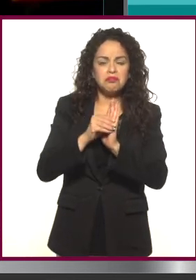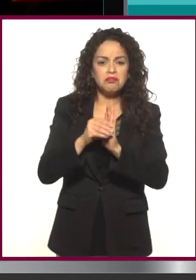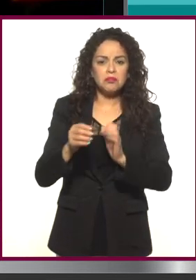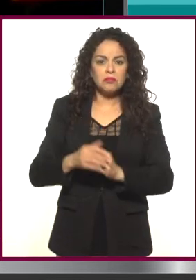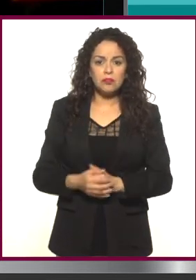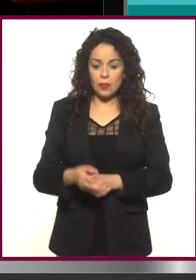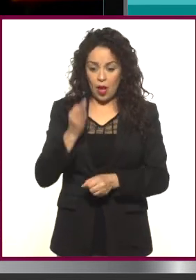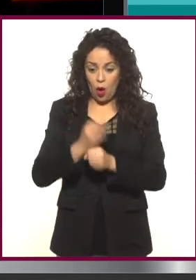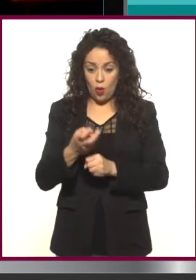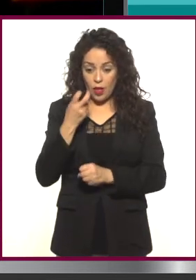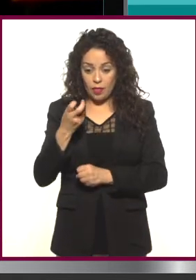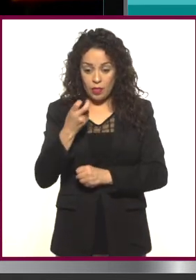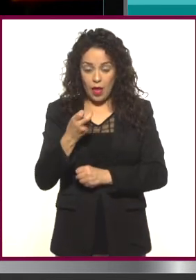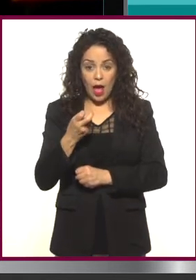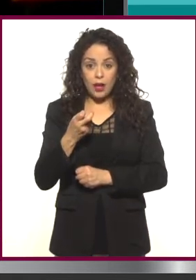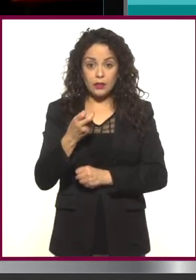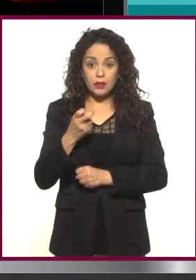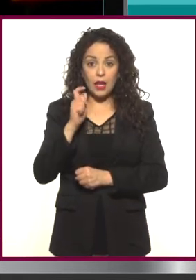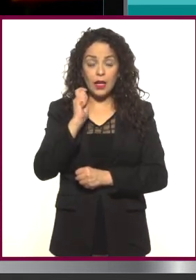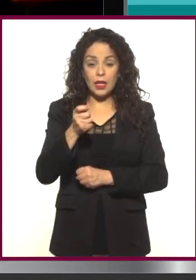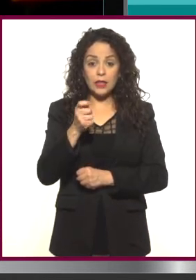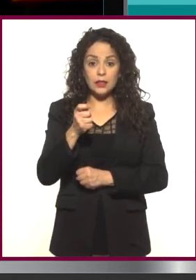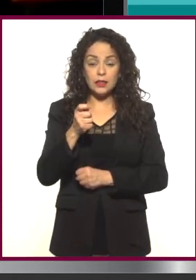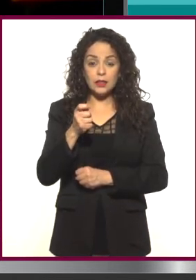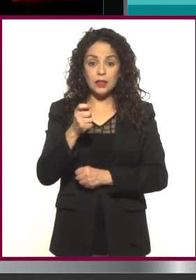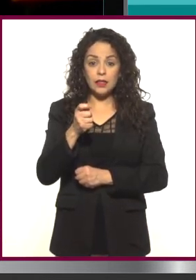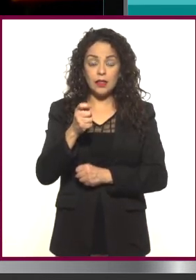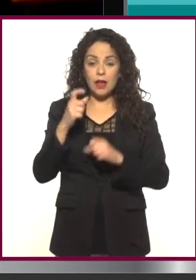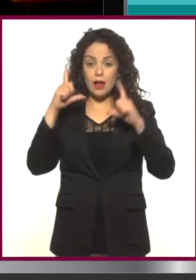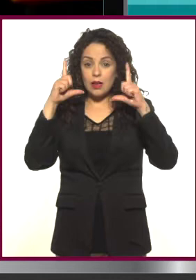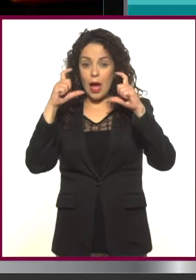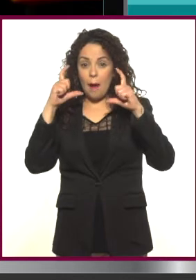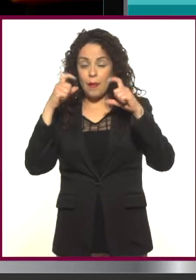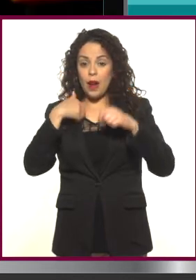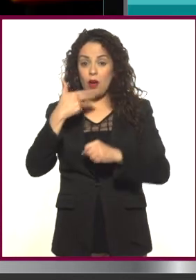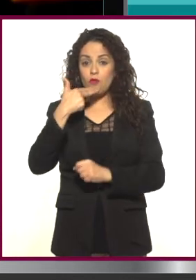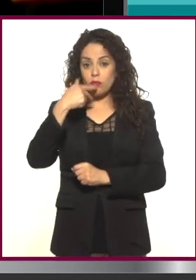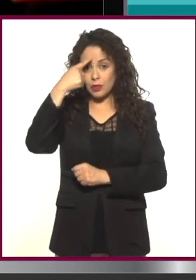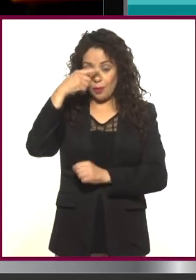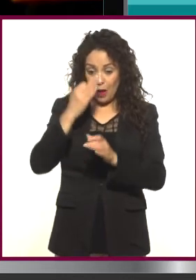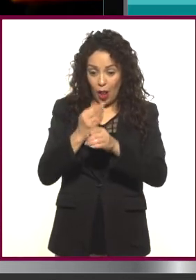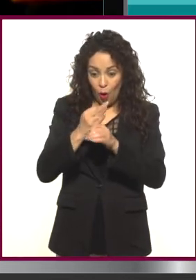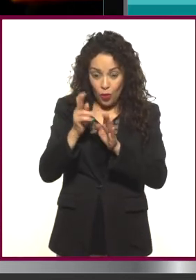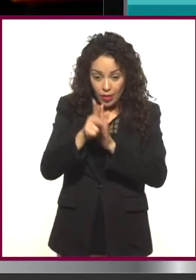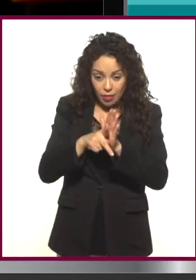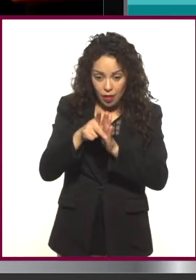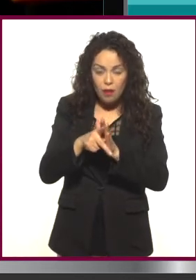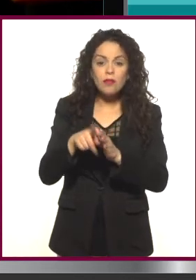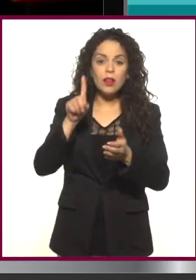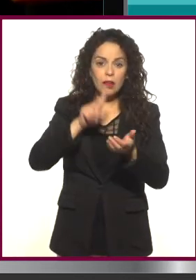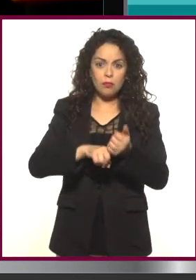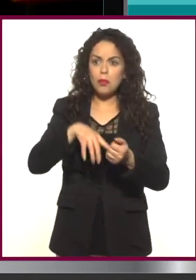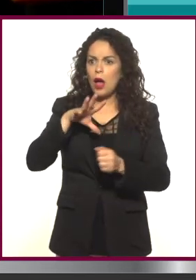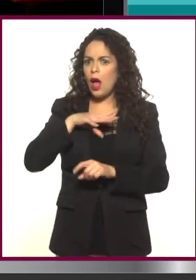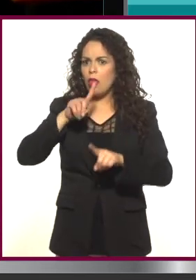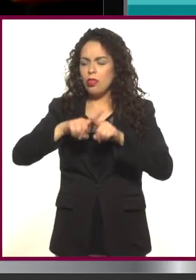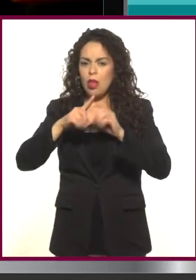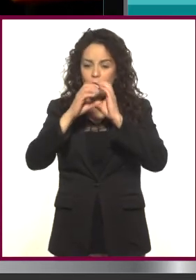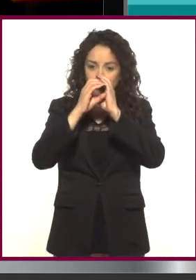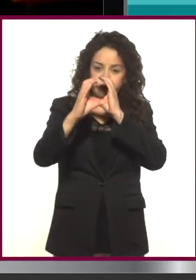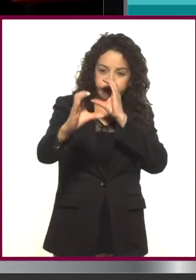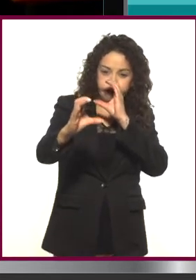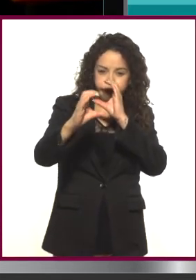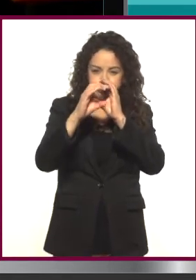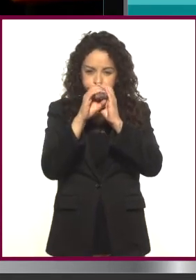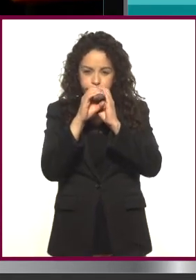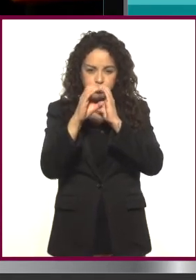es una cámara de fotos, pero también graba video. Y ya tiene el look de cine, Porque desenfoca y